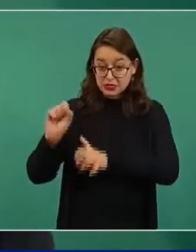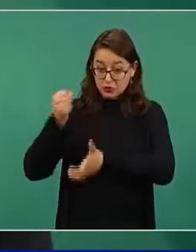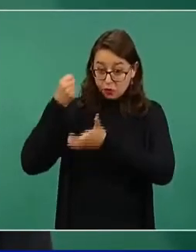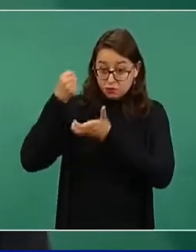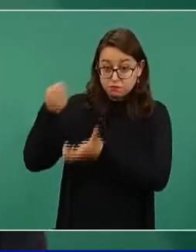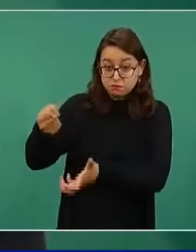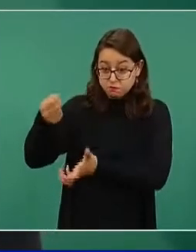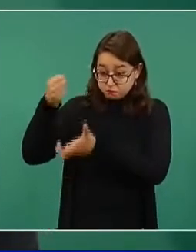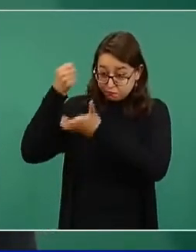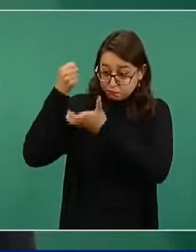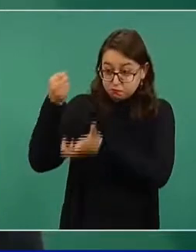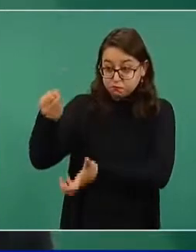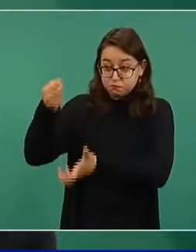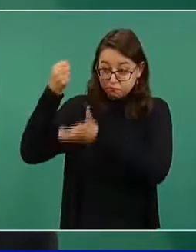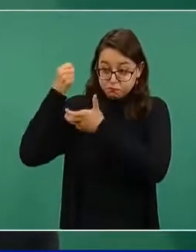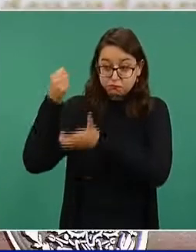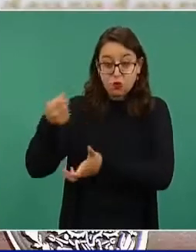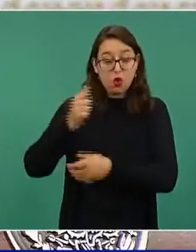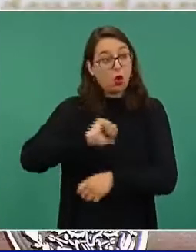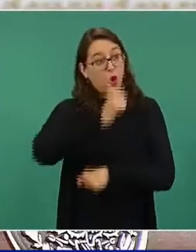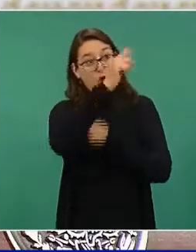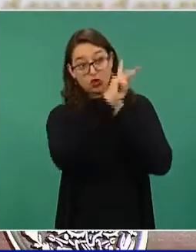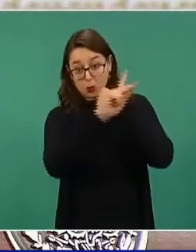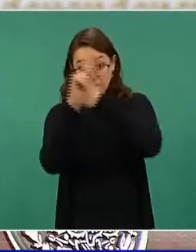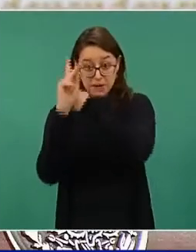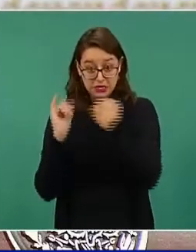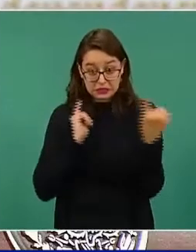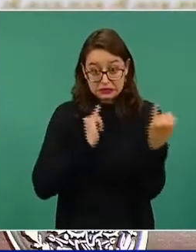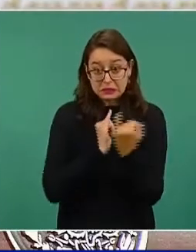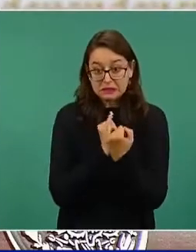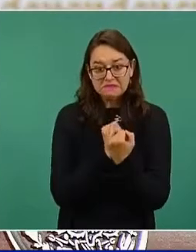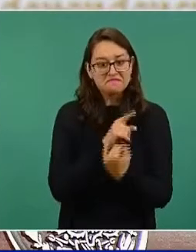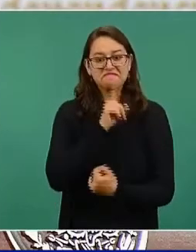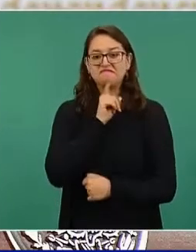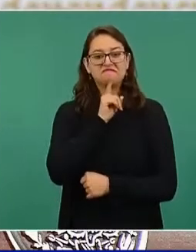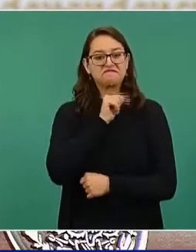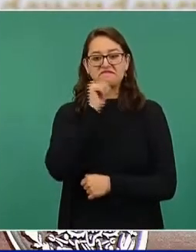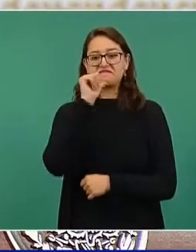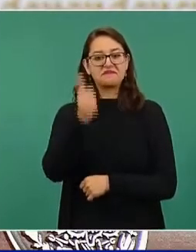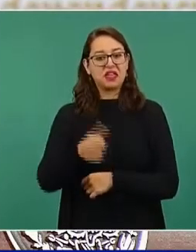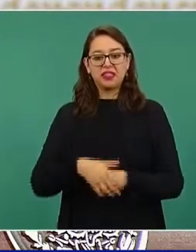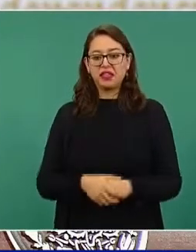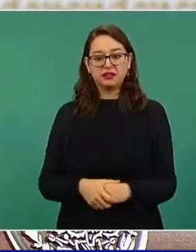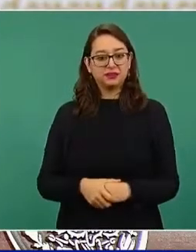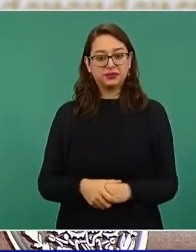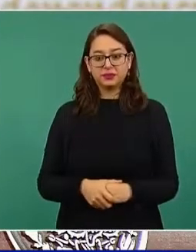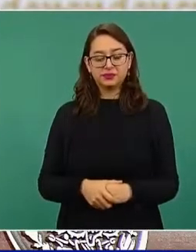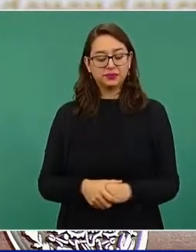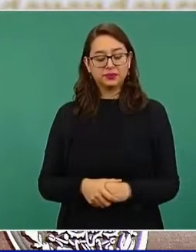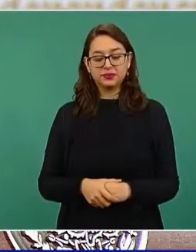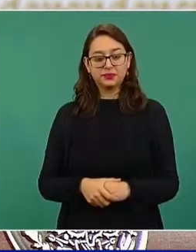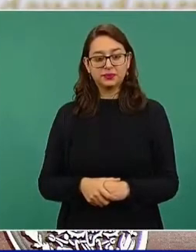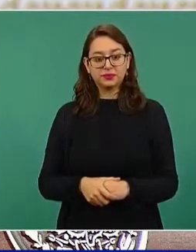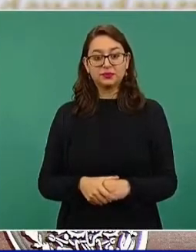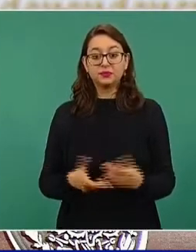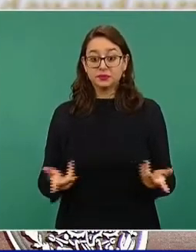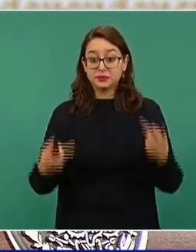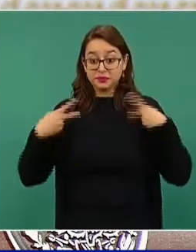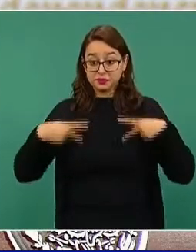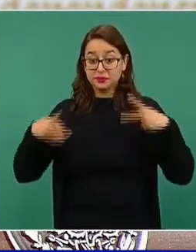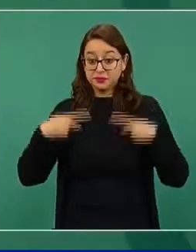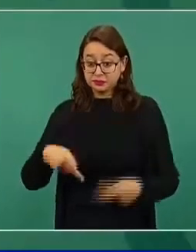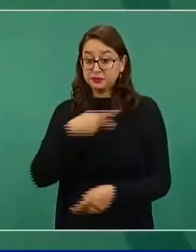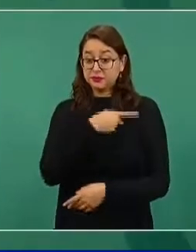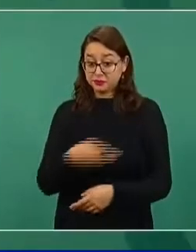capacidad económica como México para ayudar a su pueblo, sobre todo a la gente pobre.